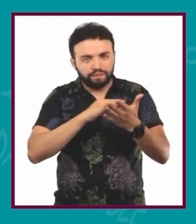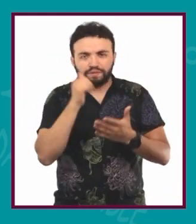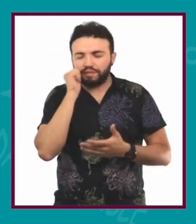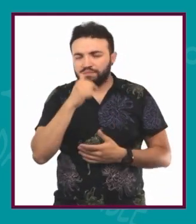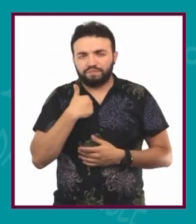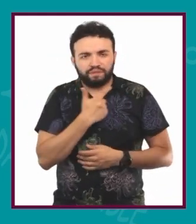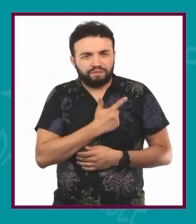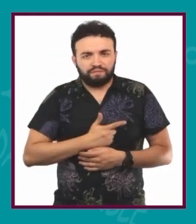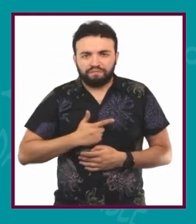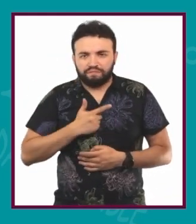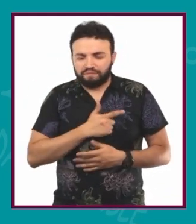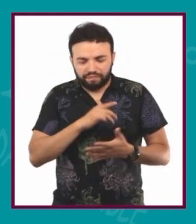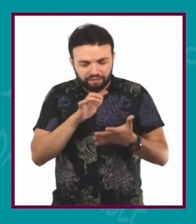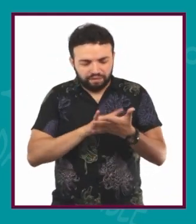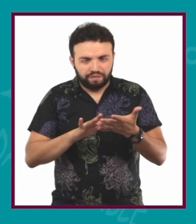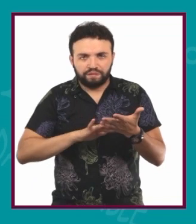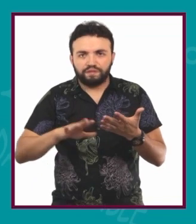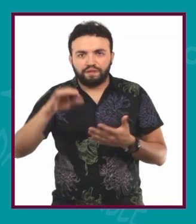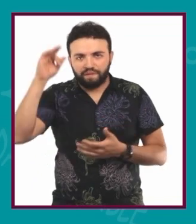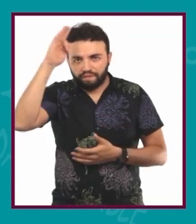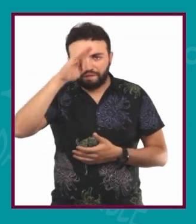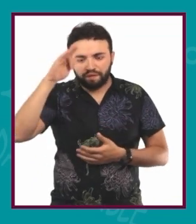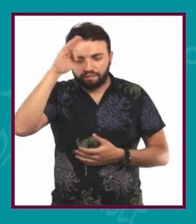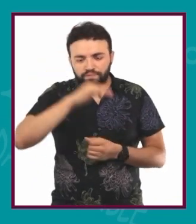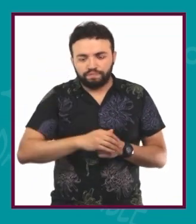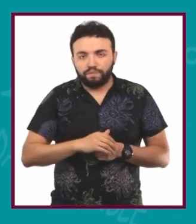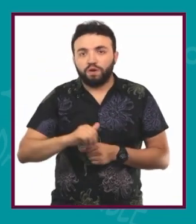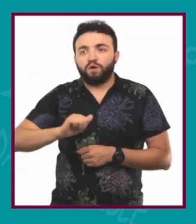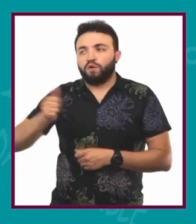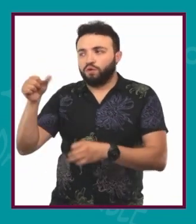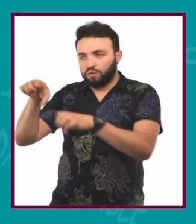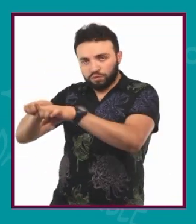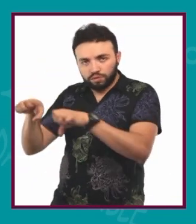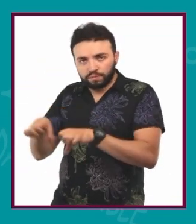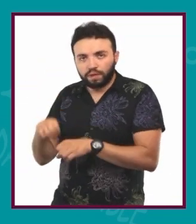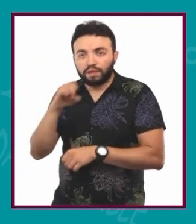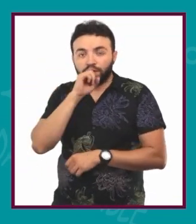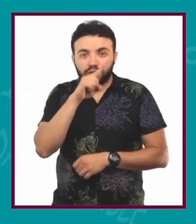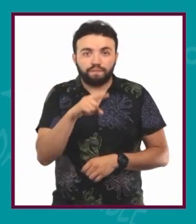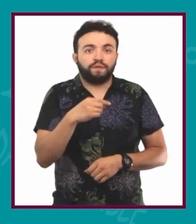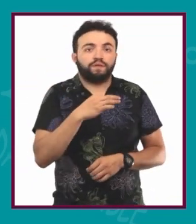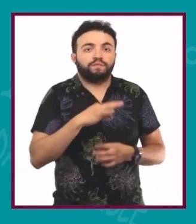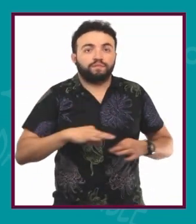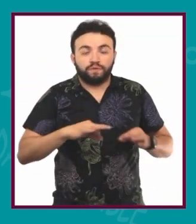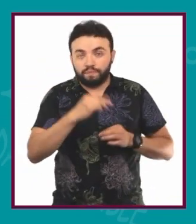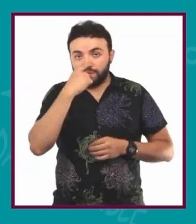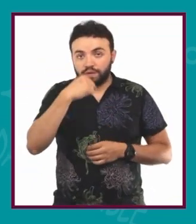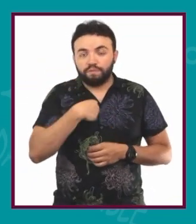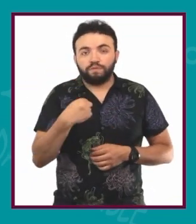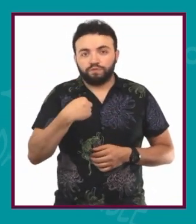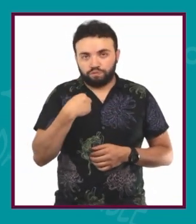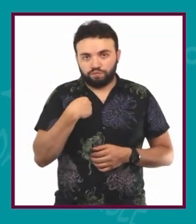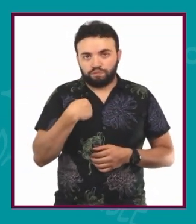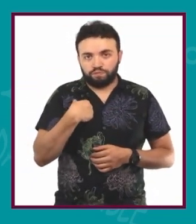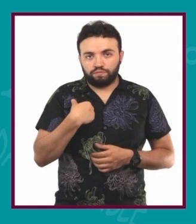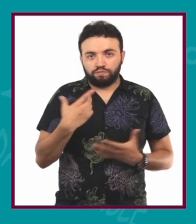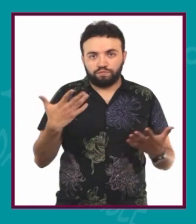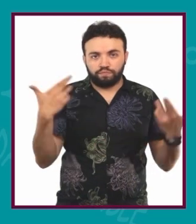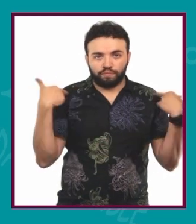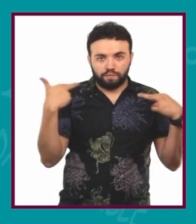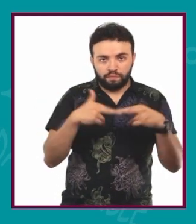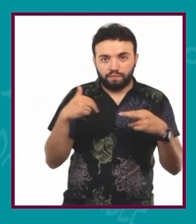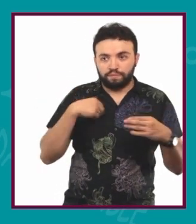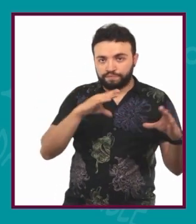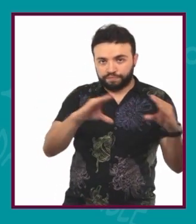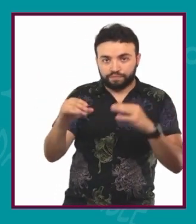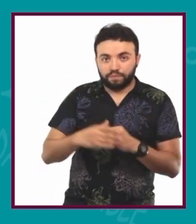Siempre me gustó leer mucho, leer filosofía. Y otro espacio que es muy importante para mí es justamente, les decía, yo soy profesora. Y